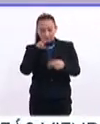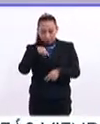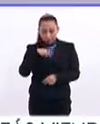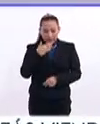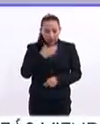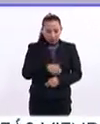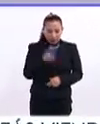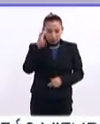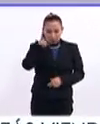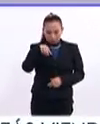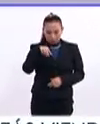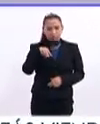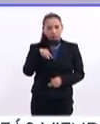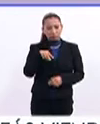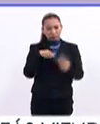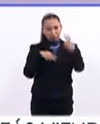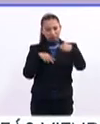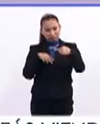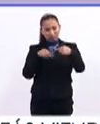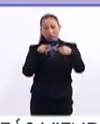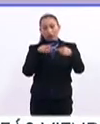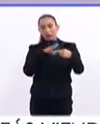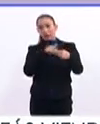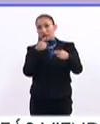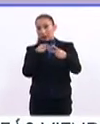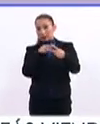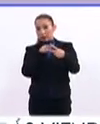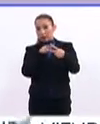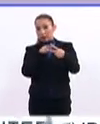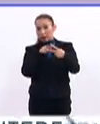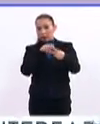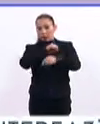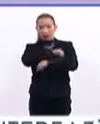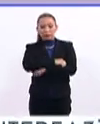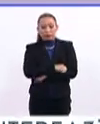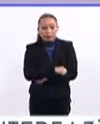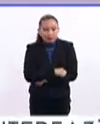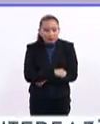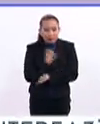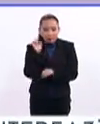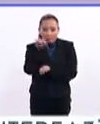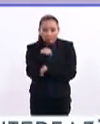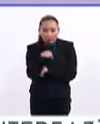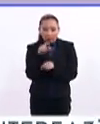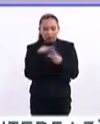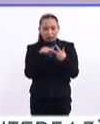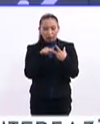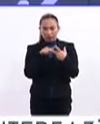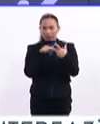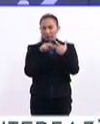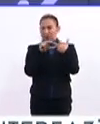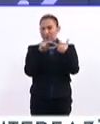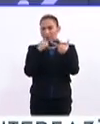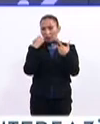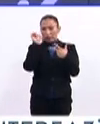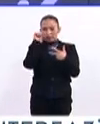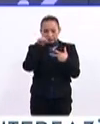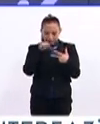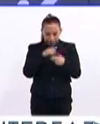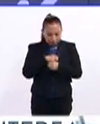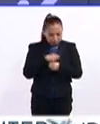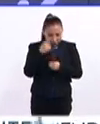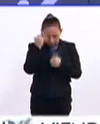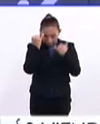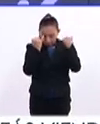Bien. Y bajan la cabeza y tiendes, energía, esa es la tercera, a hacer esto, como a jorobarse, a ir hacia abajo, cabizbajos. Ahora sí que cabizbajos y